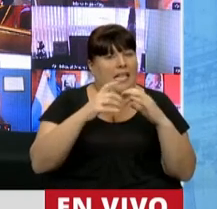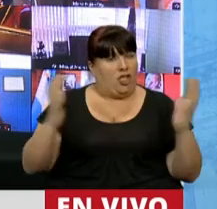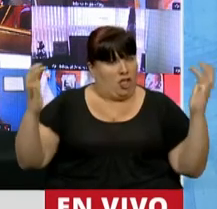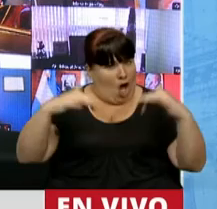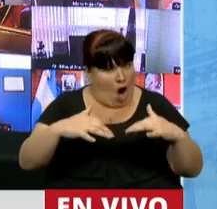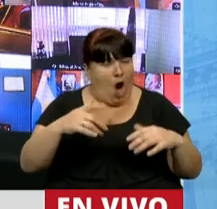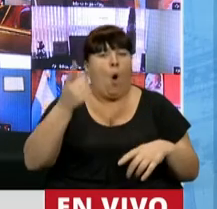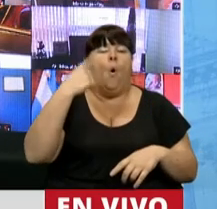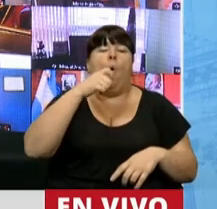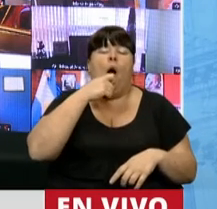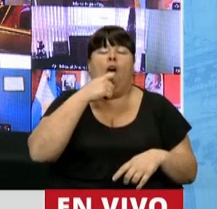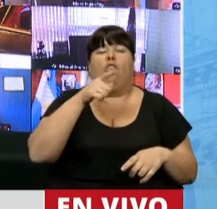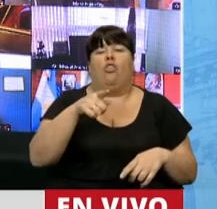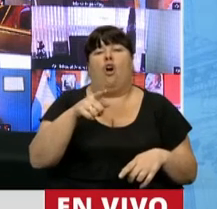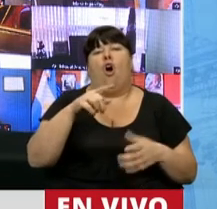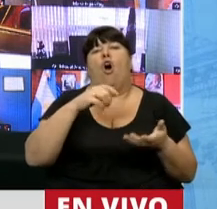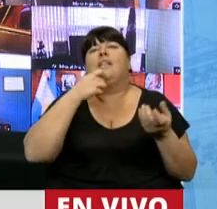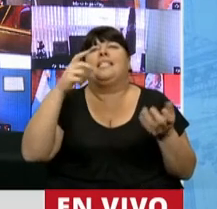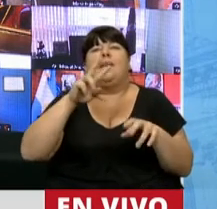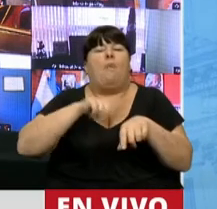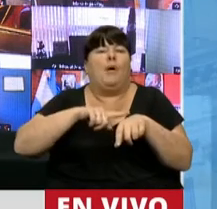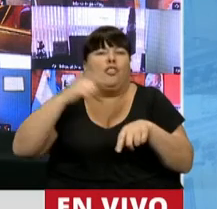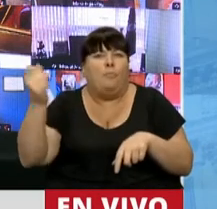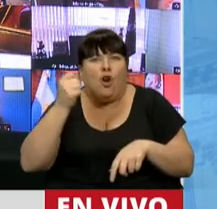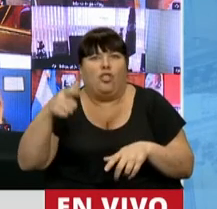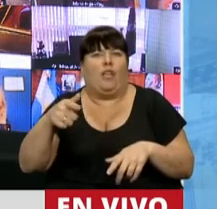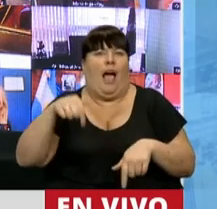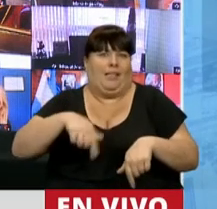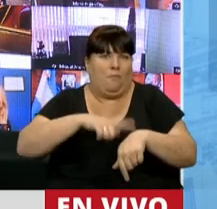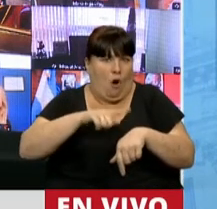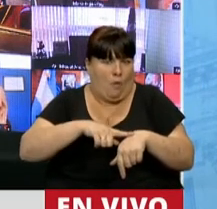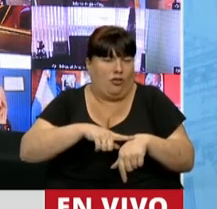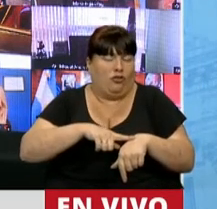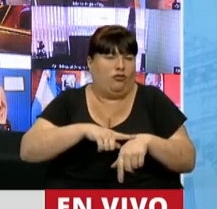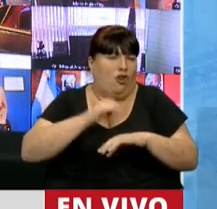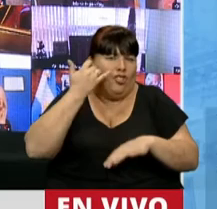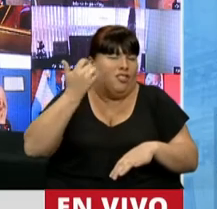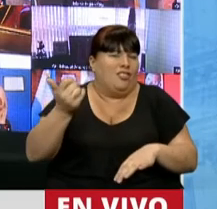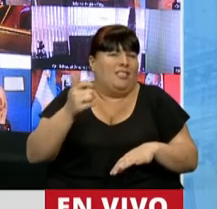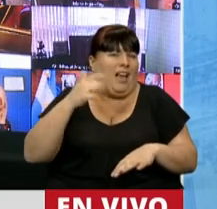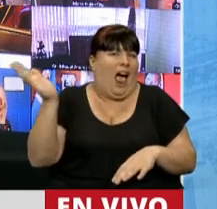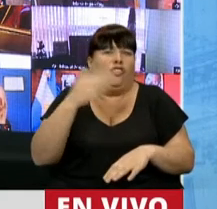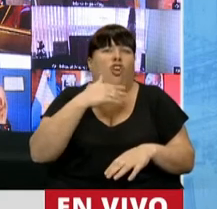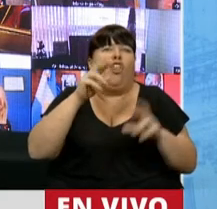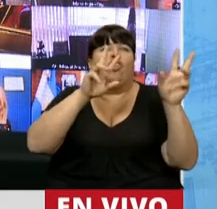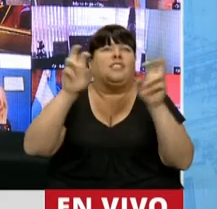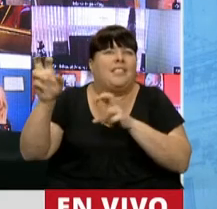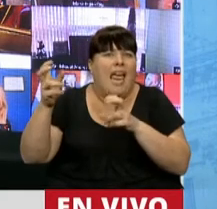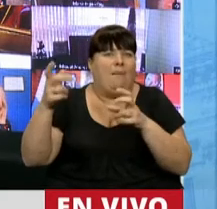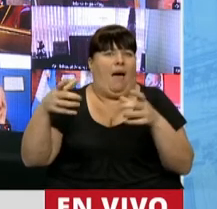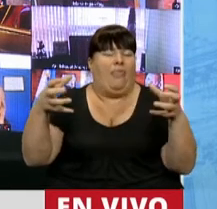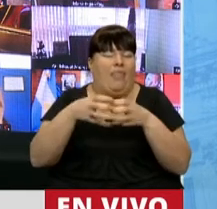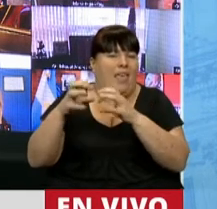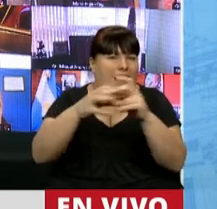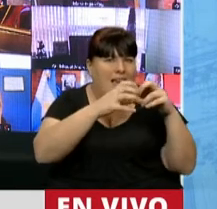presenciales, cuando las cuestiones fueran trascendentes, que en este momento se han convertido todas las cuestiones que se tratan